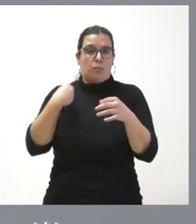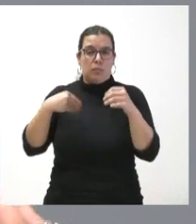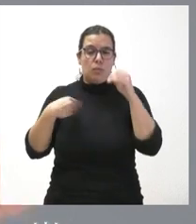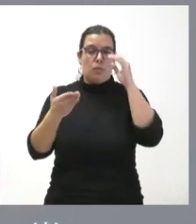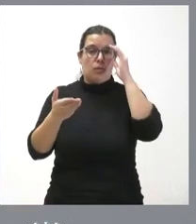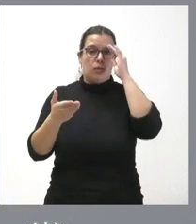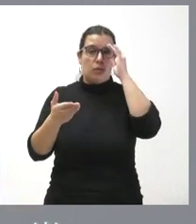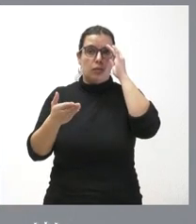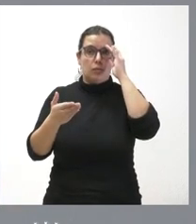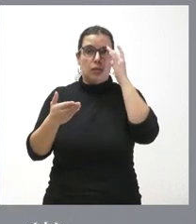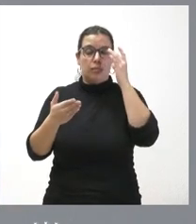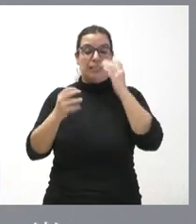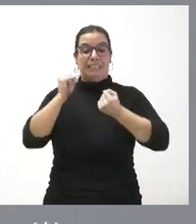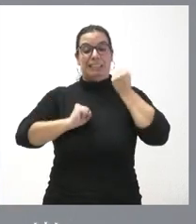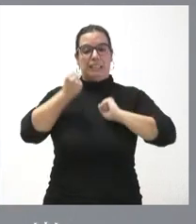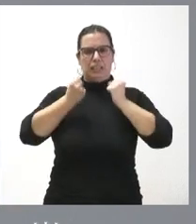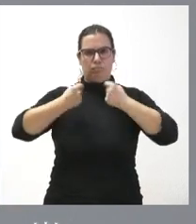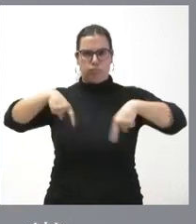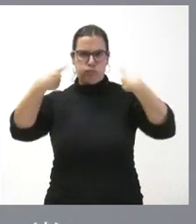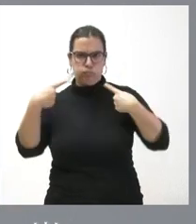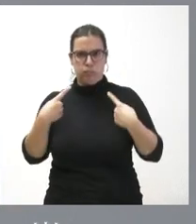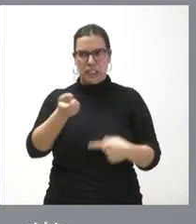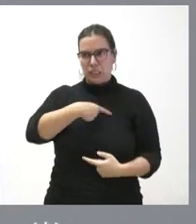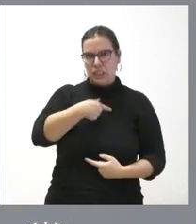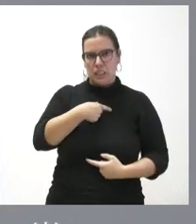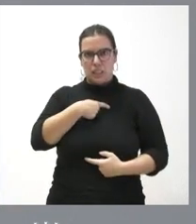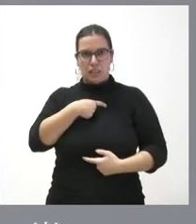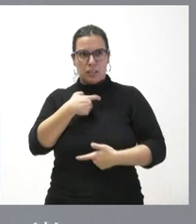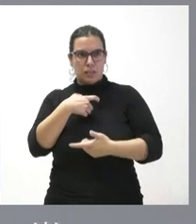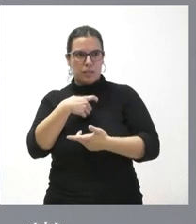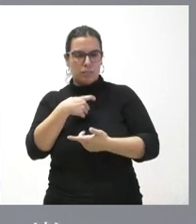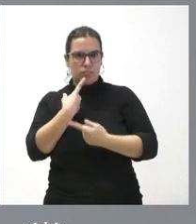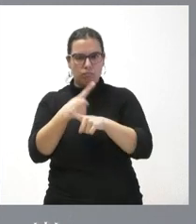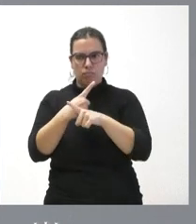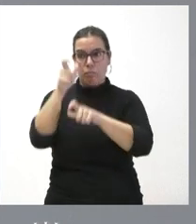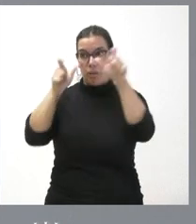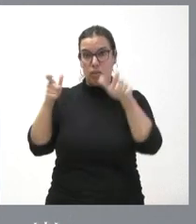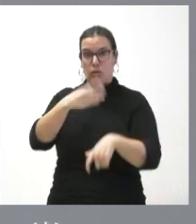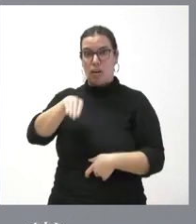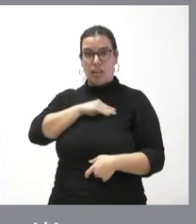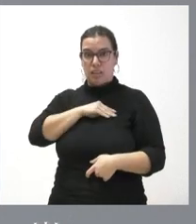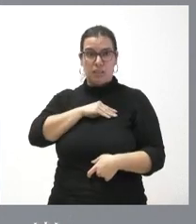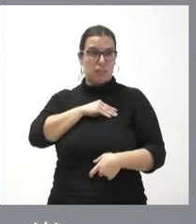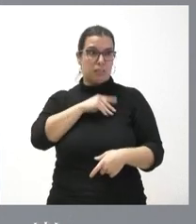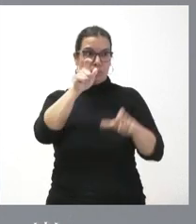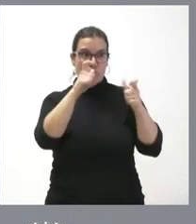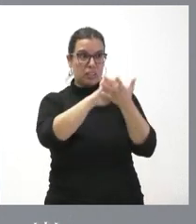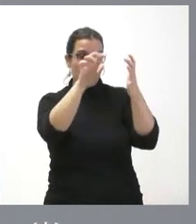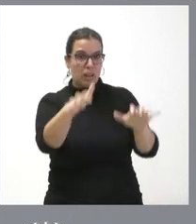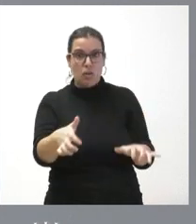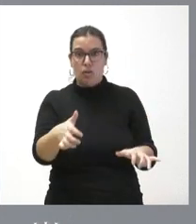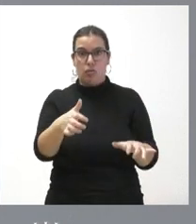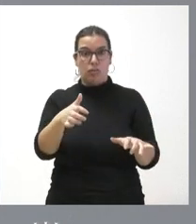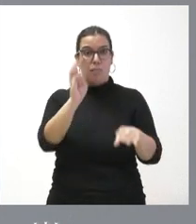con la tensión o la inquietud que tienen muchas personas en España y en Castilla y León fuera del Parlamento ¿no? y que